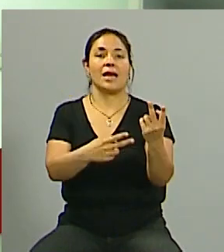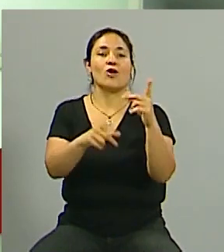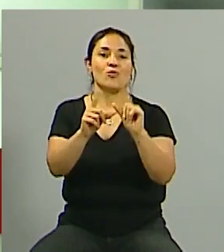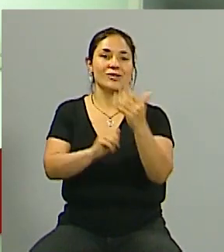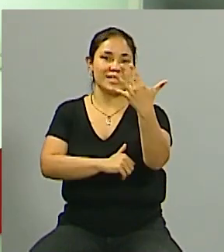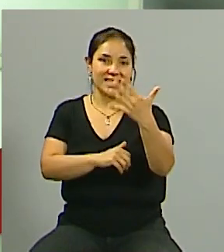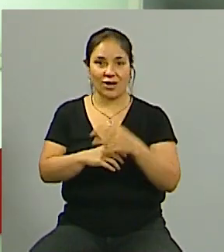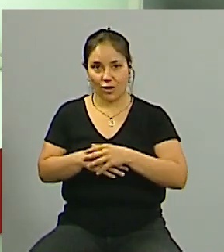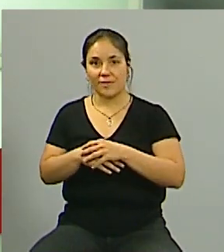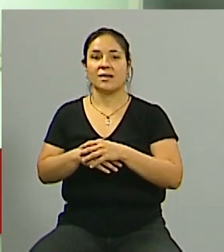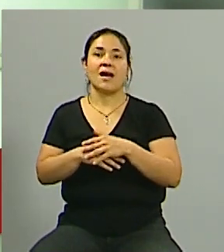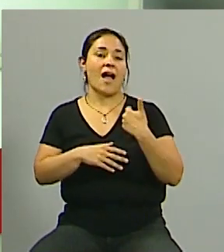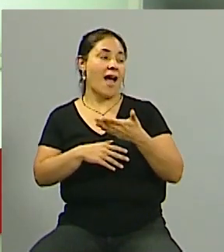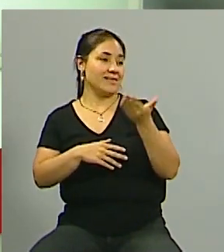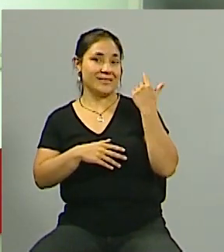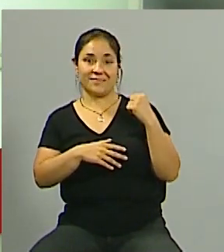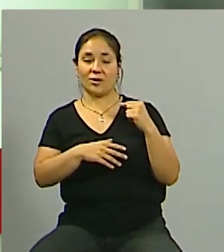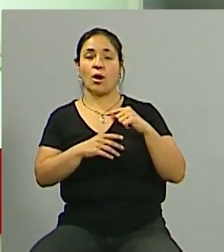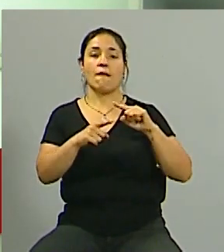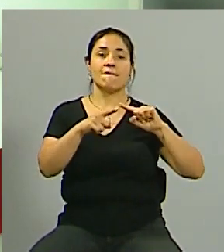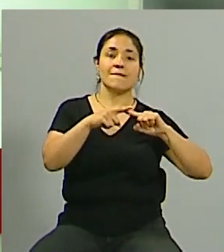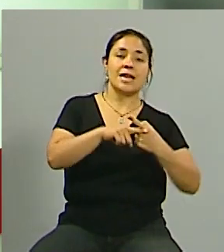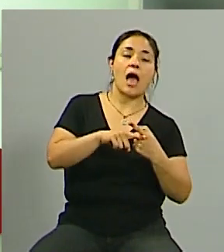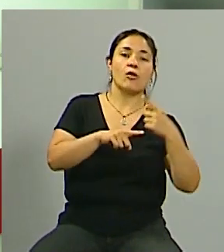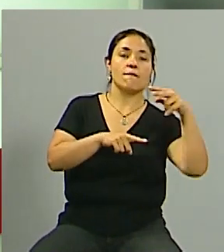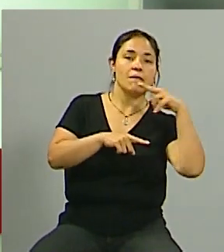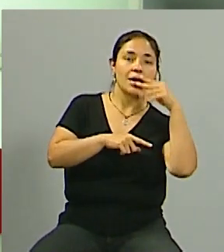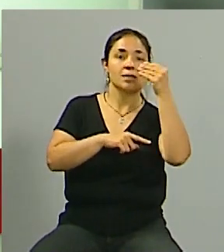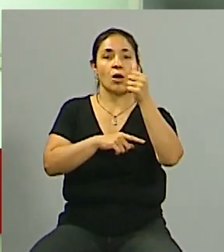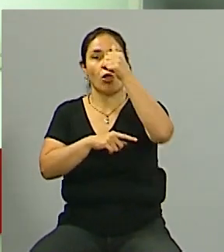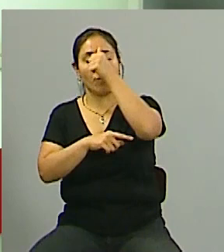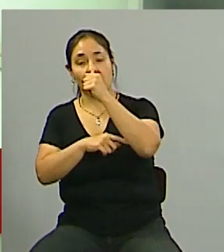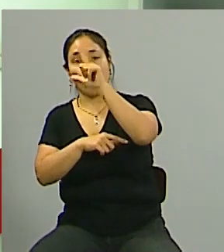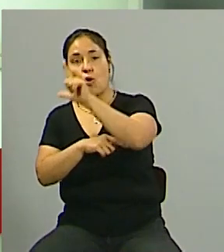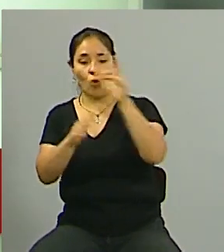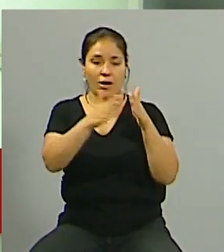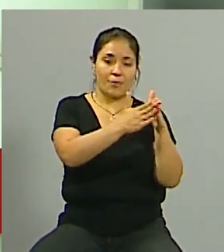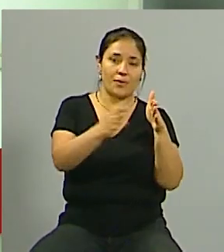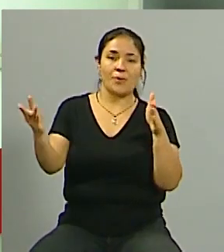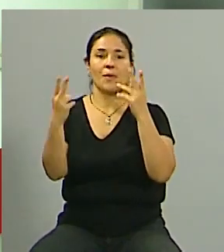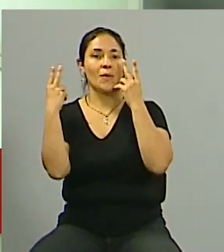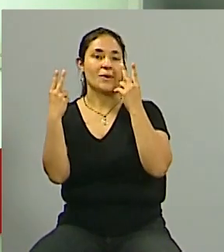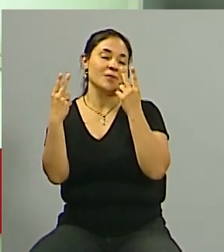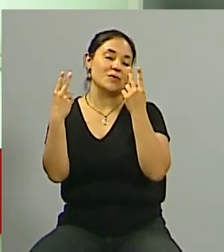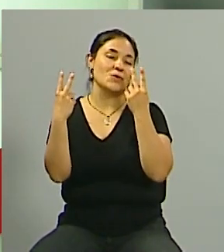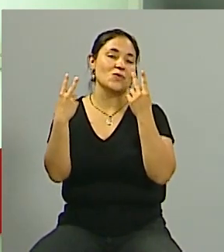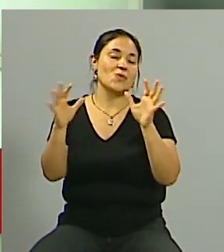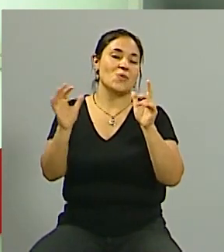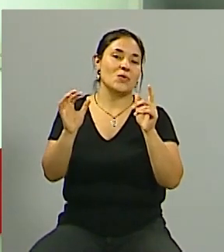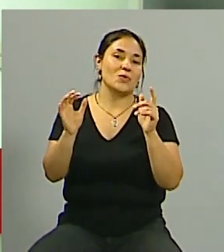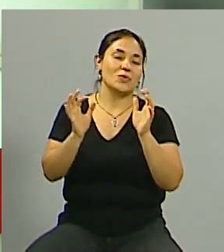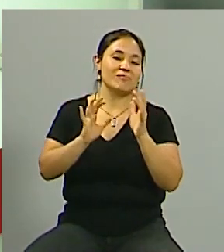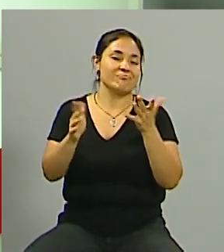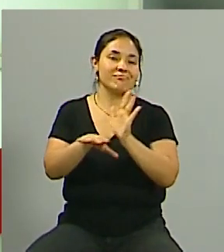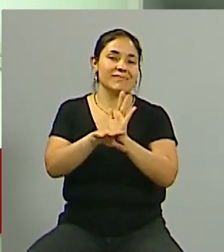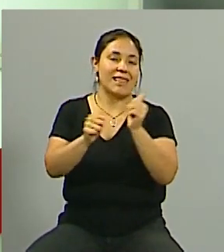semana largo, extra largo, mucho turismo en la provincia de Mendoza, desde ya sabemos que llegan muchos chilenos, pero bueno, hablando del